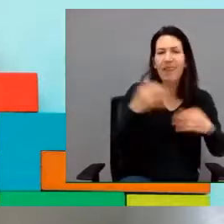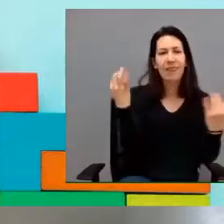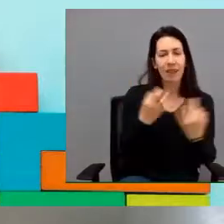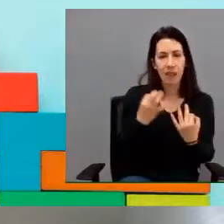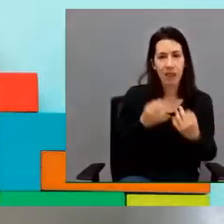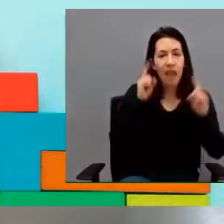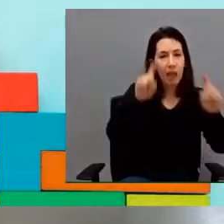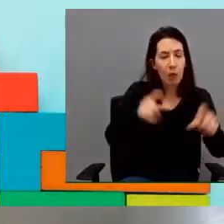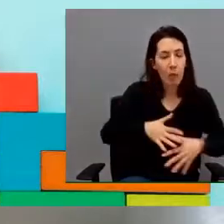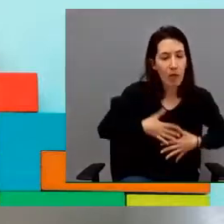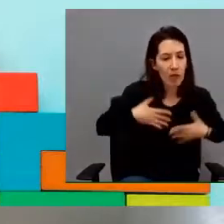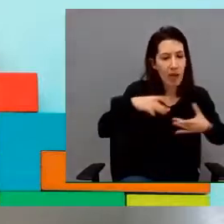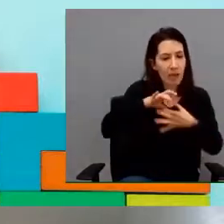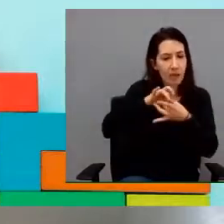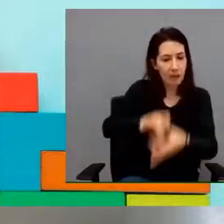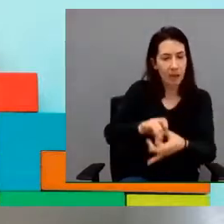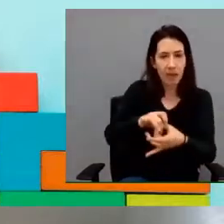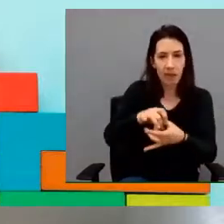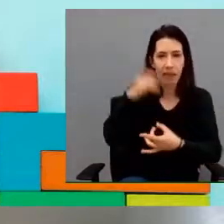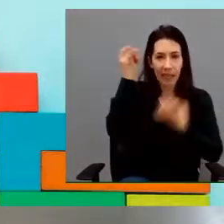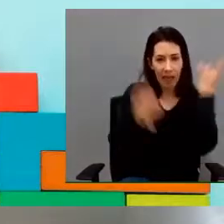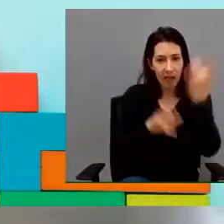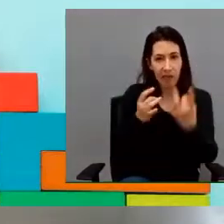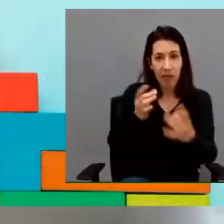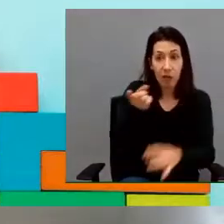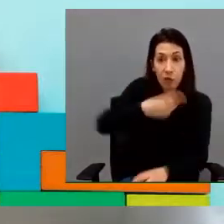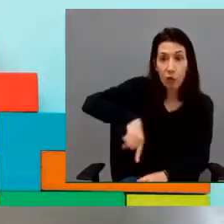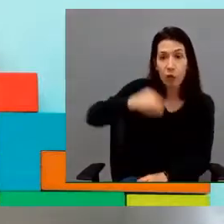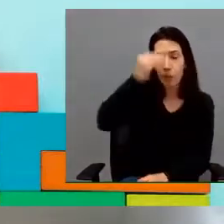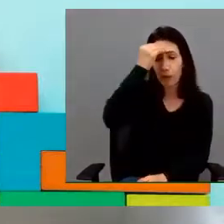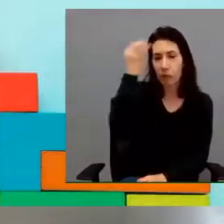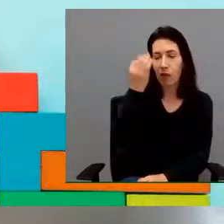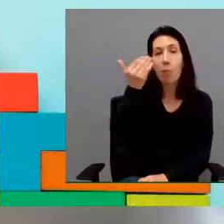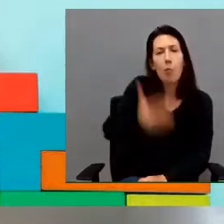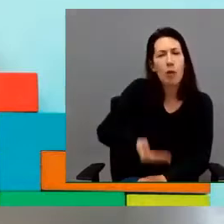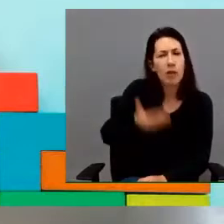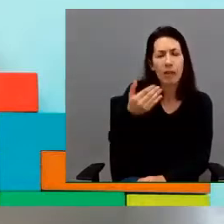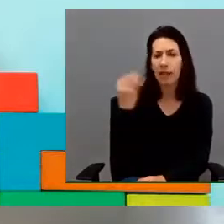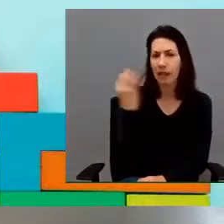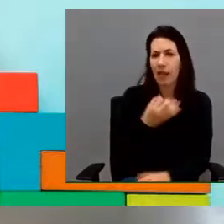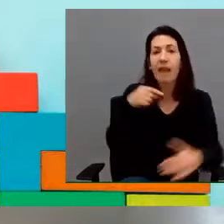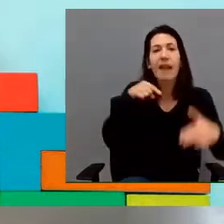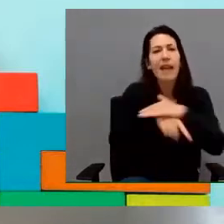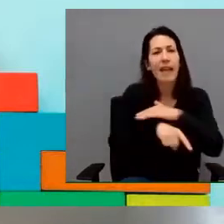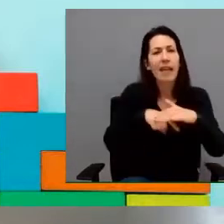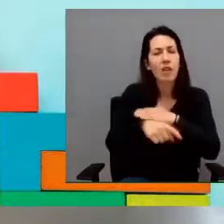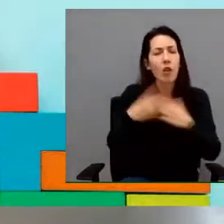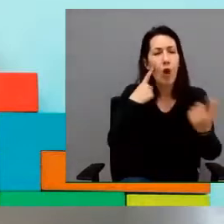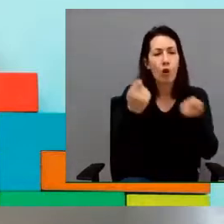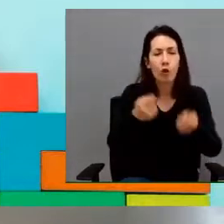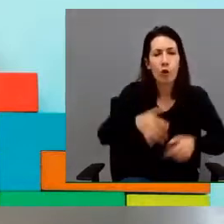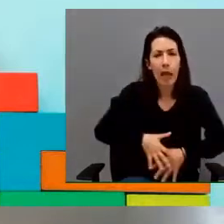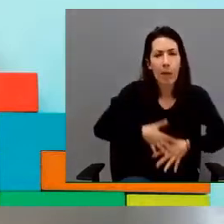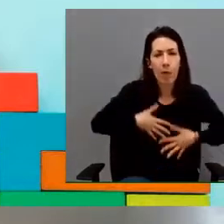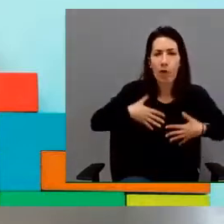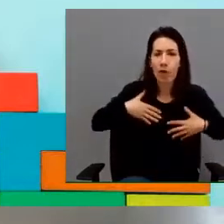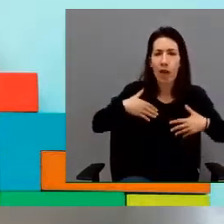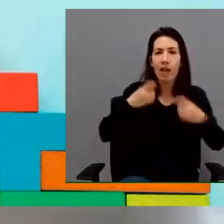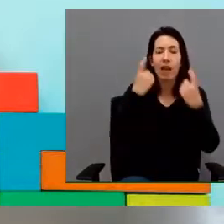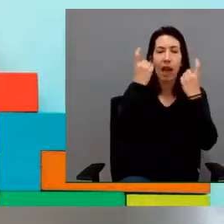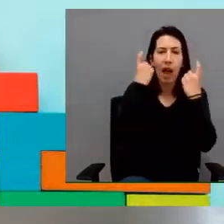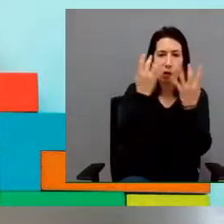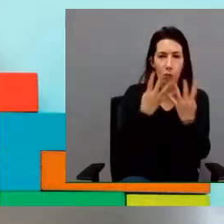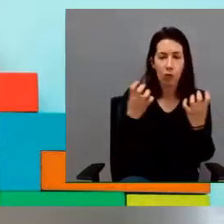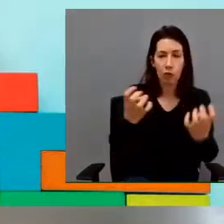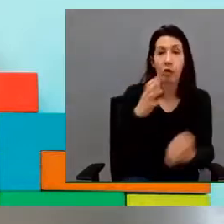creatividad. Para nosotros es importantísimo la gestión emocional de todos nuestros alumnos, porque es lo